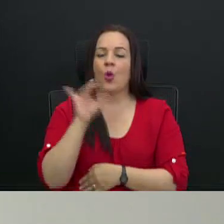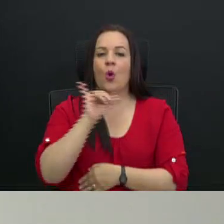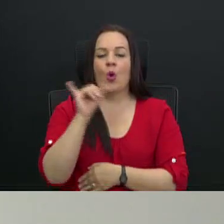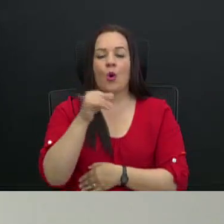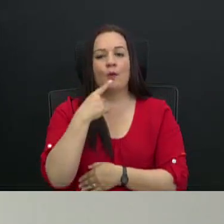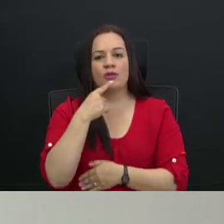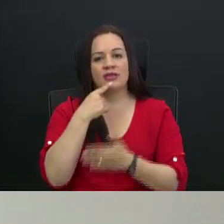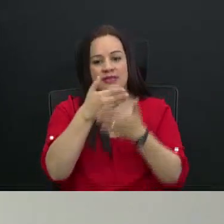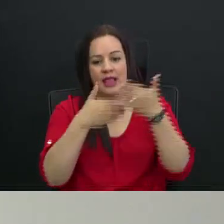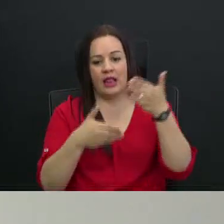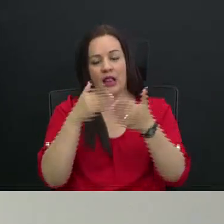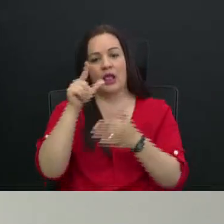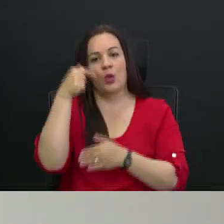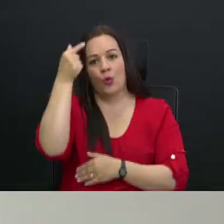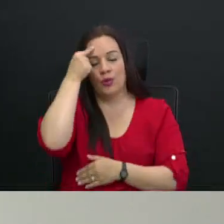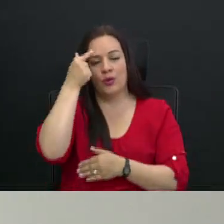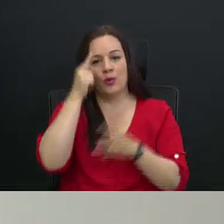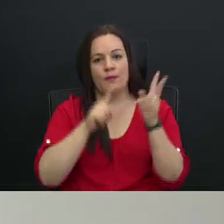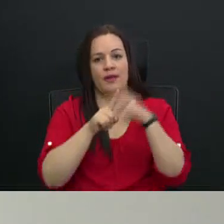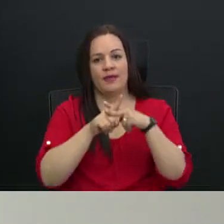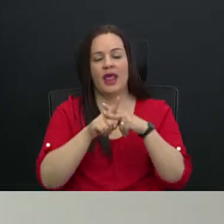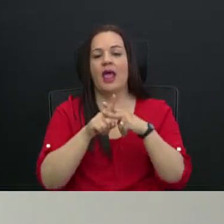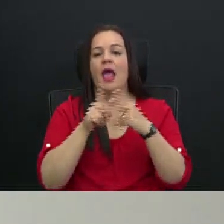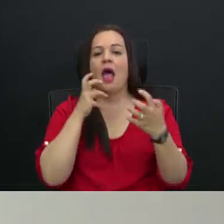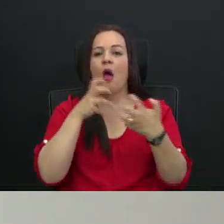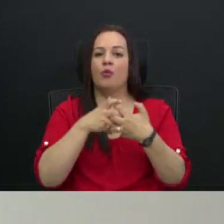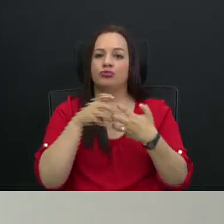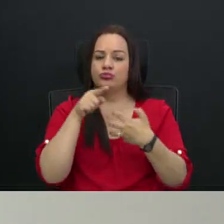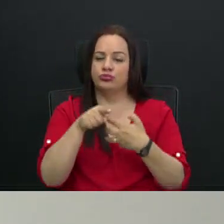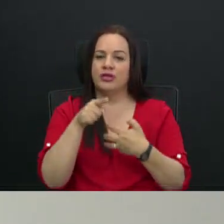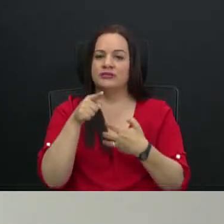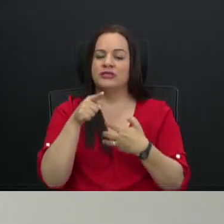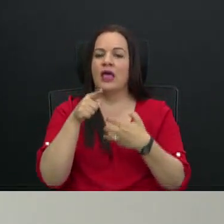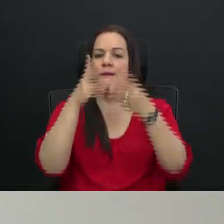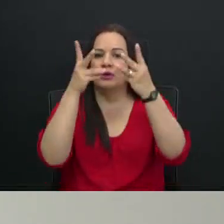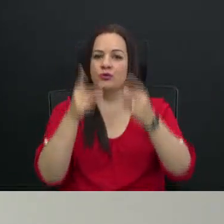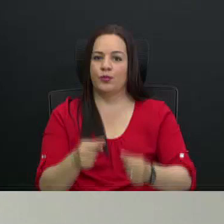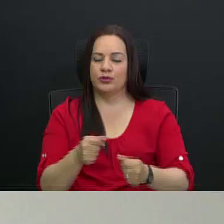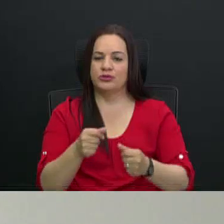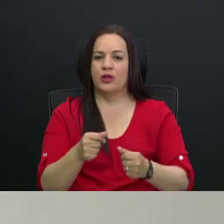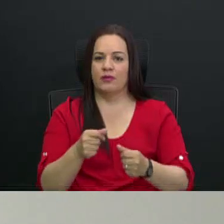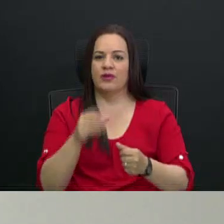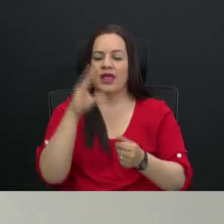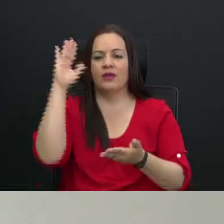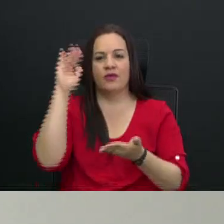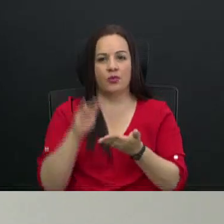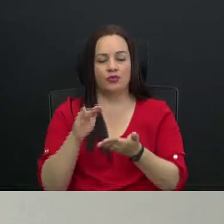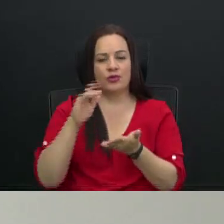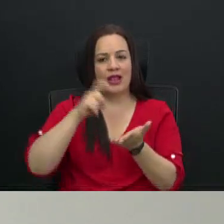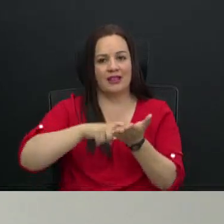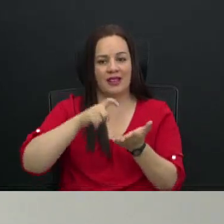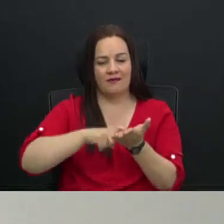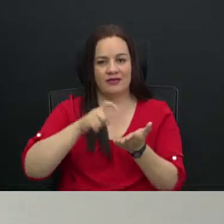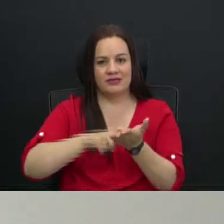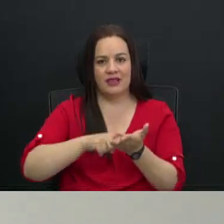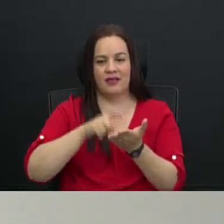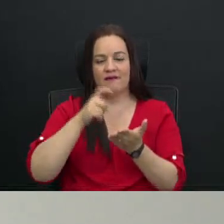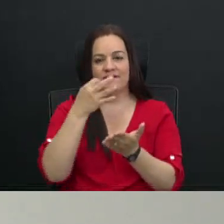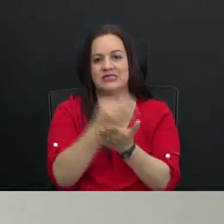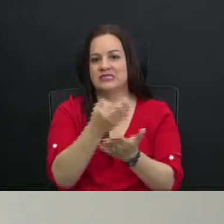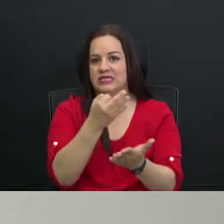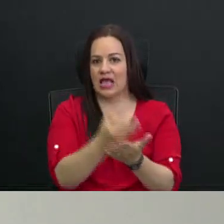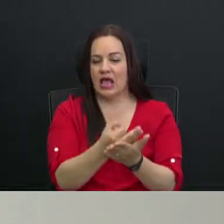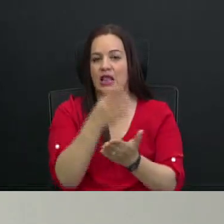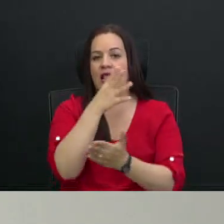gobierno implemente efectivamente ajustes presupuestarios estructurales que reduzcan materialmente el déficit fiscal. Para que quede muy